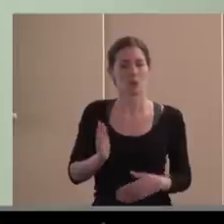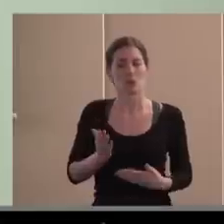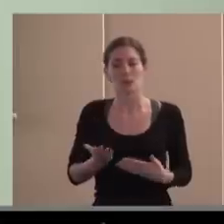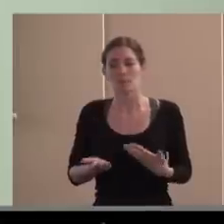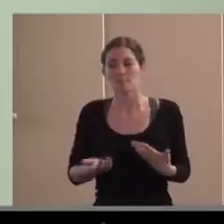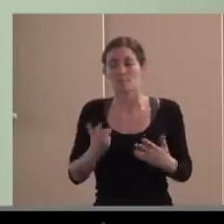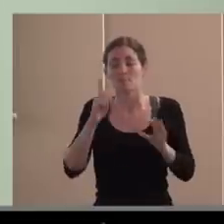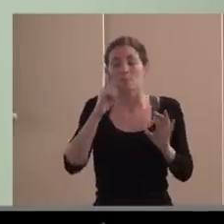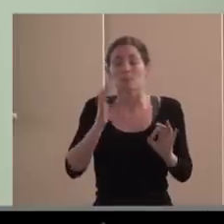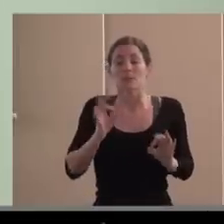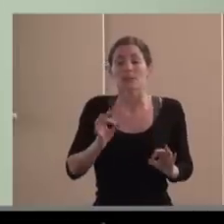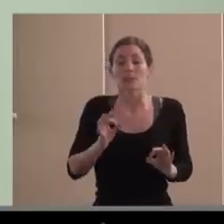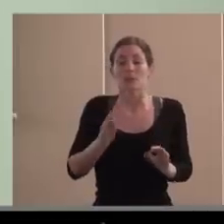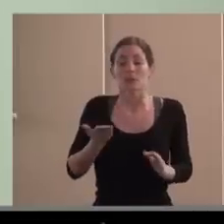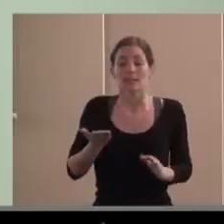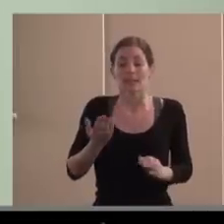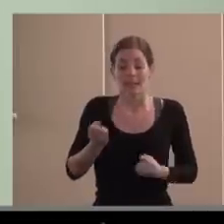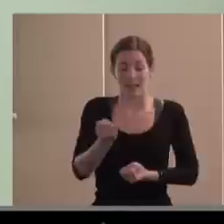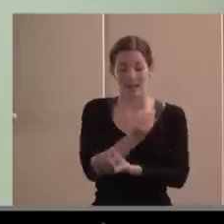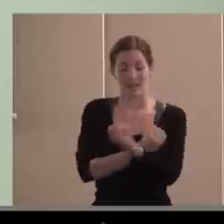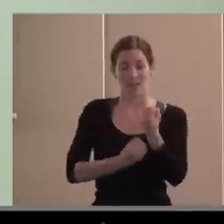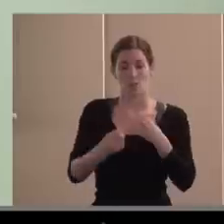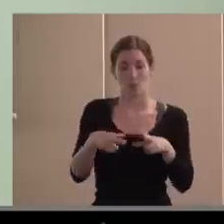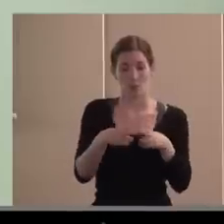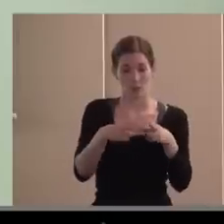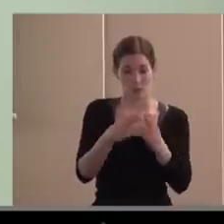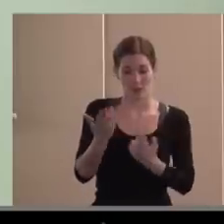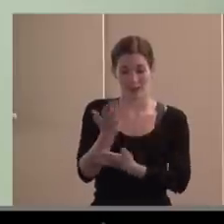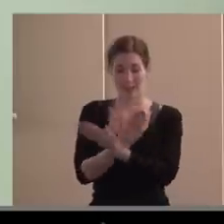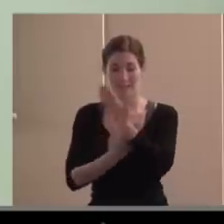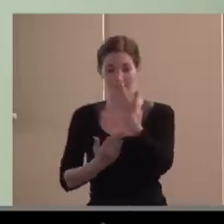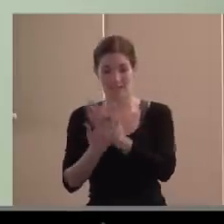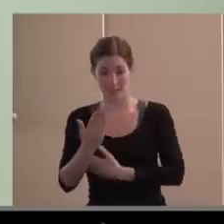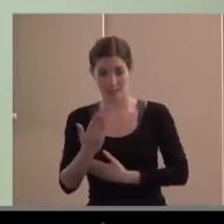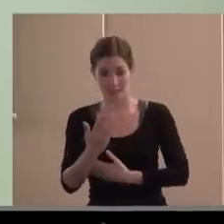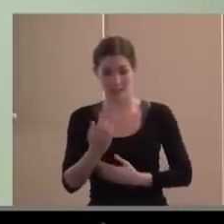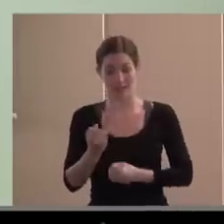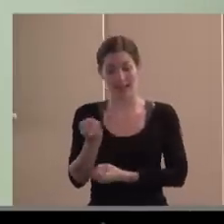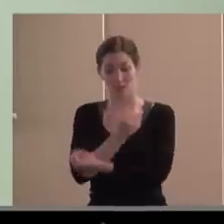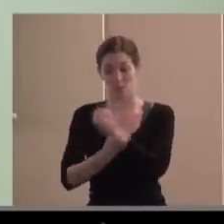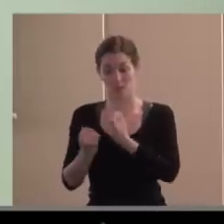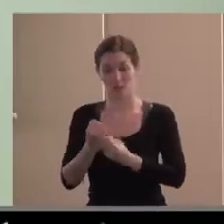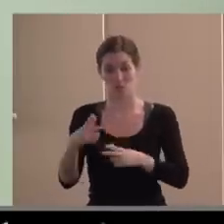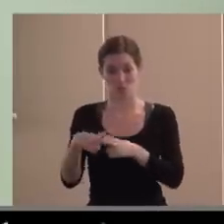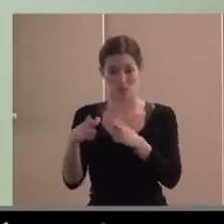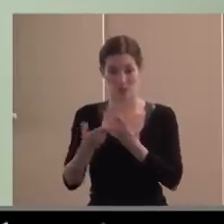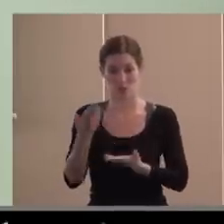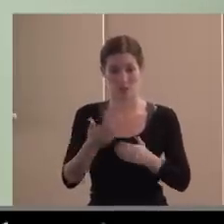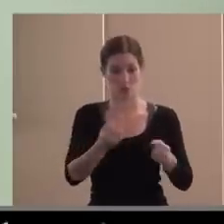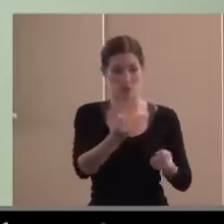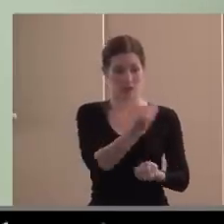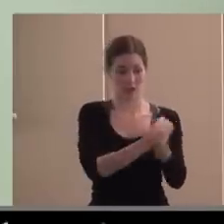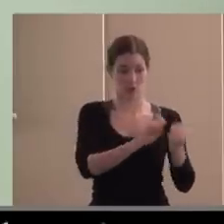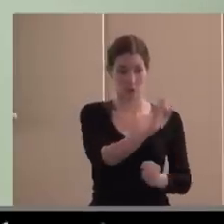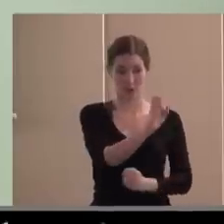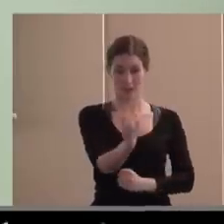que la posición de la economía social discapacidad, la economía social frente a las otras economías, va a ser cada vez más